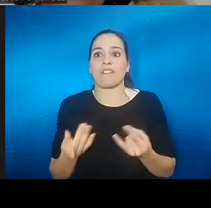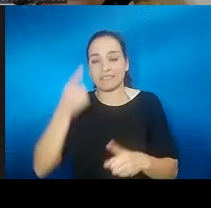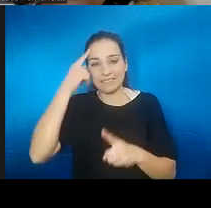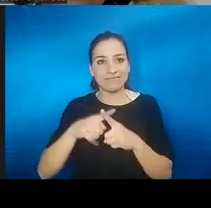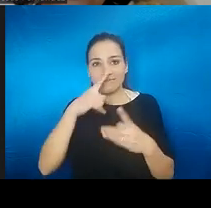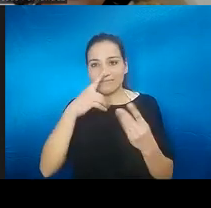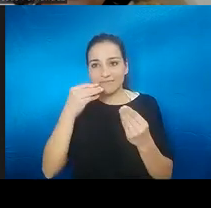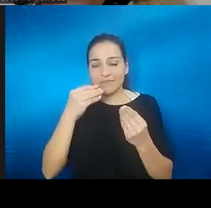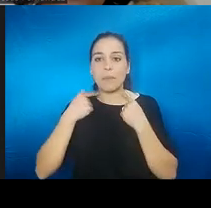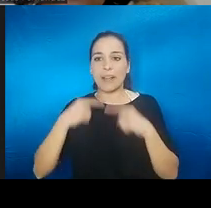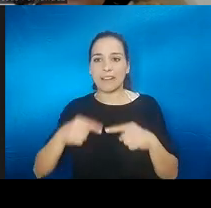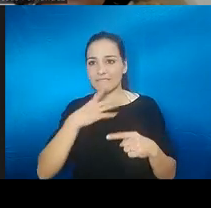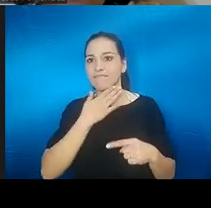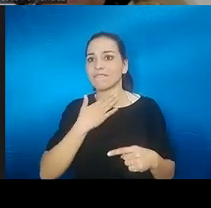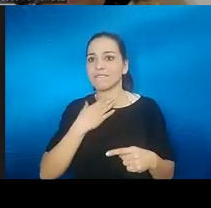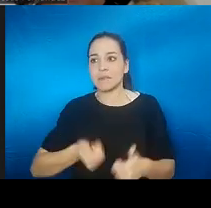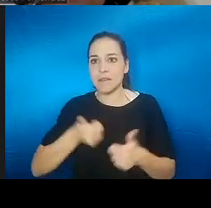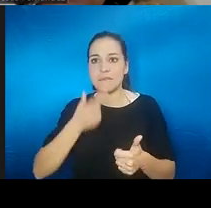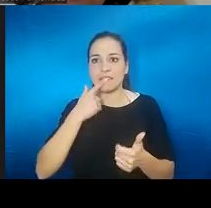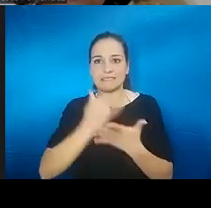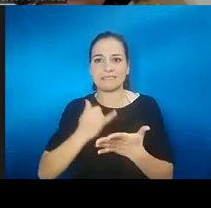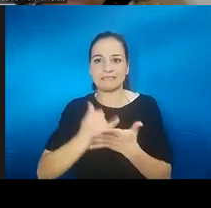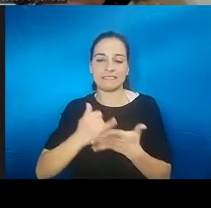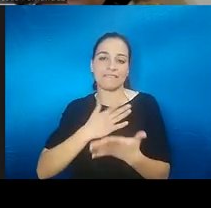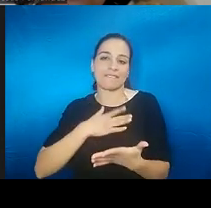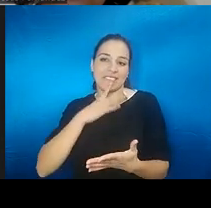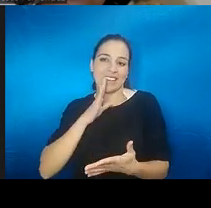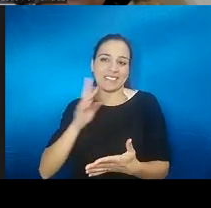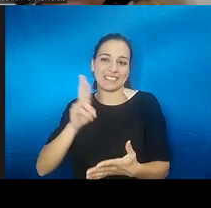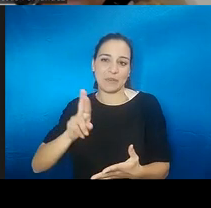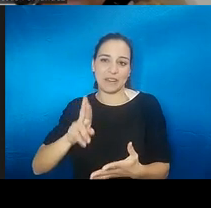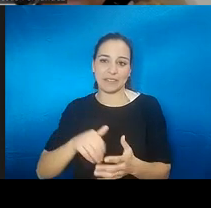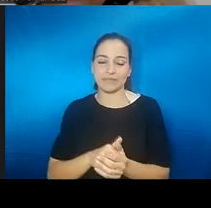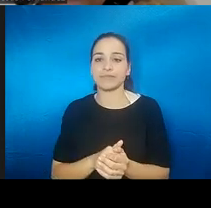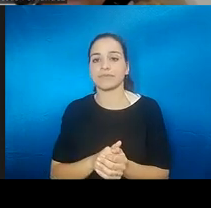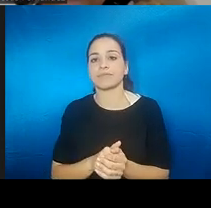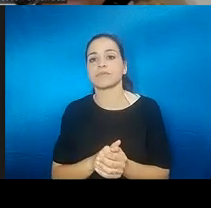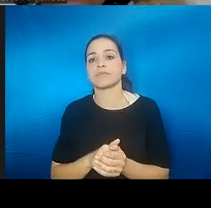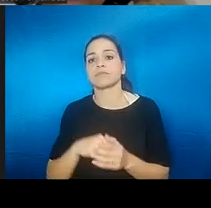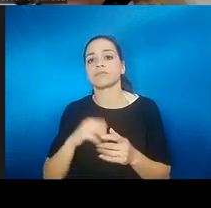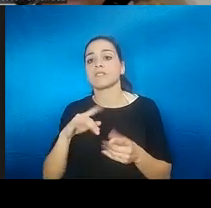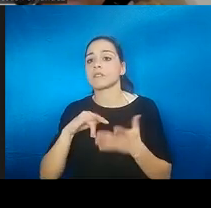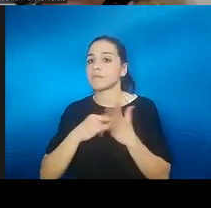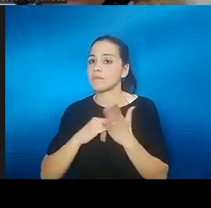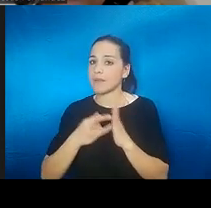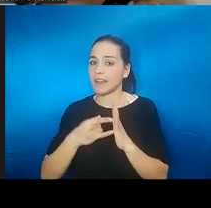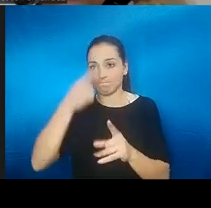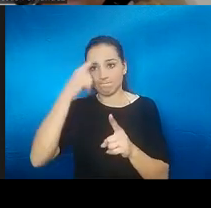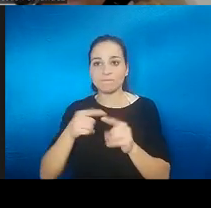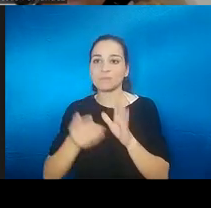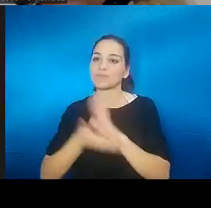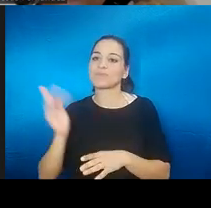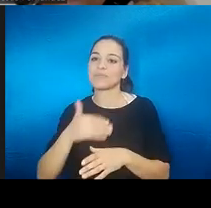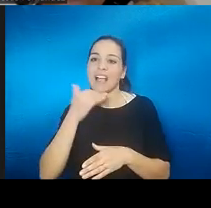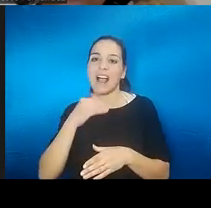Y esto en cuanto a ocio, también lo quería comentar, que muchos planes giran en torno a salir a tomar algo o